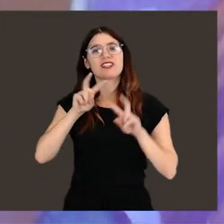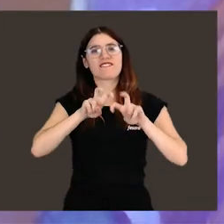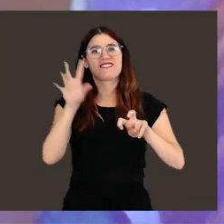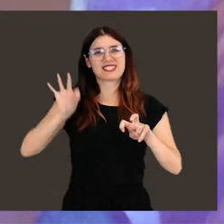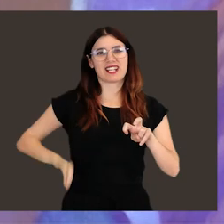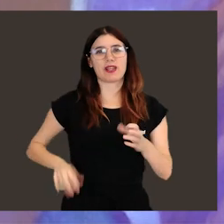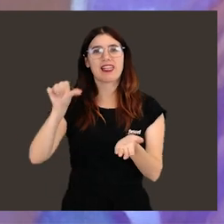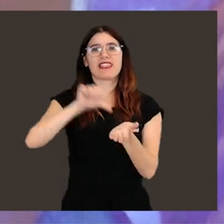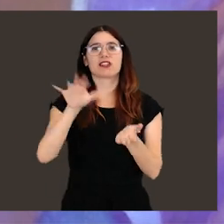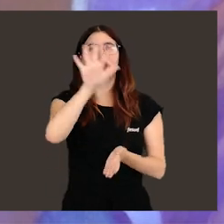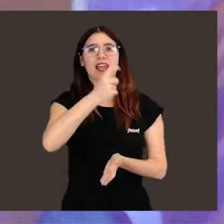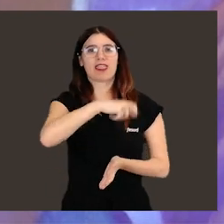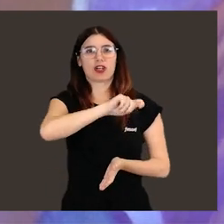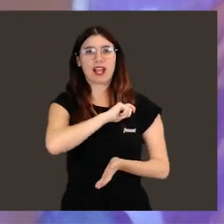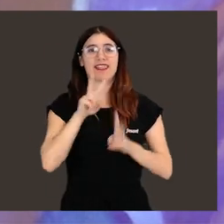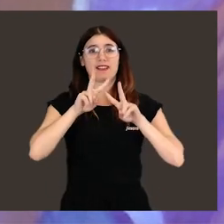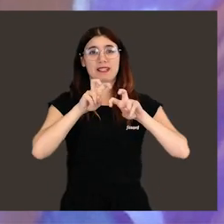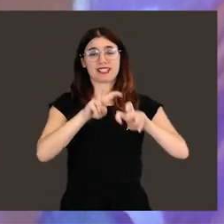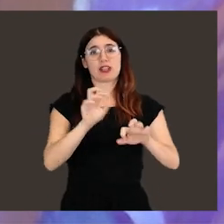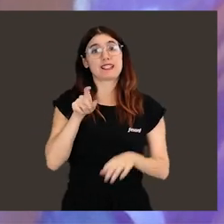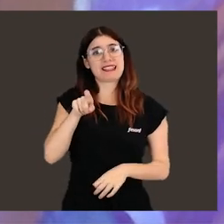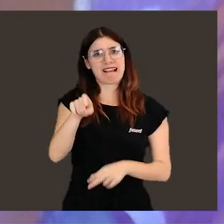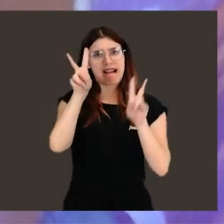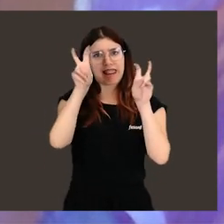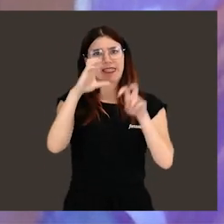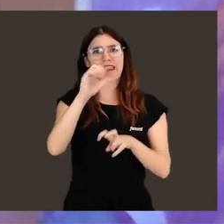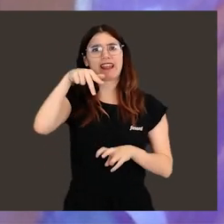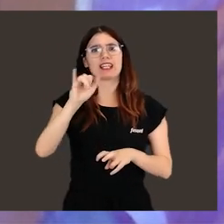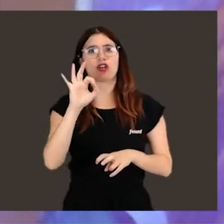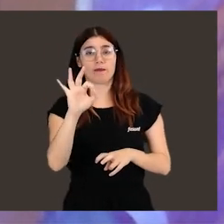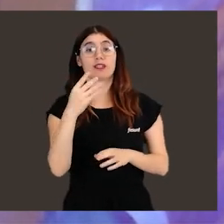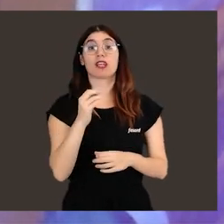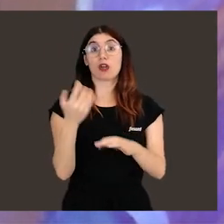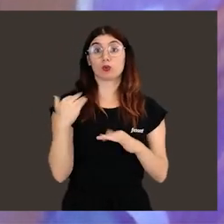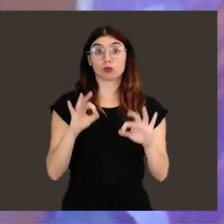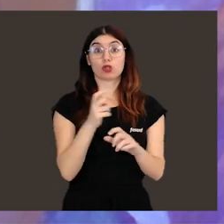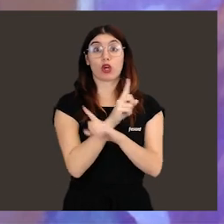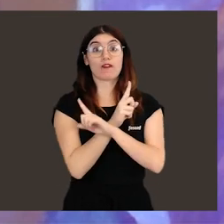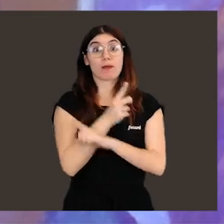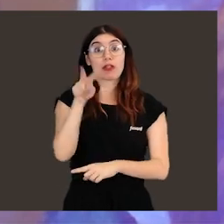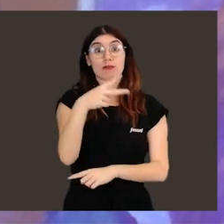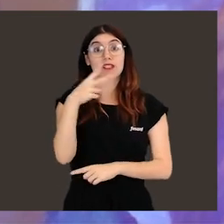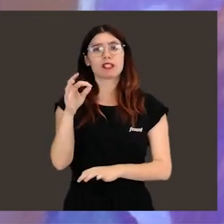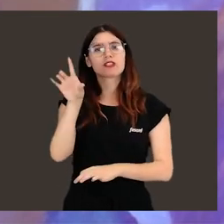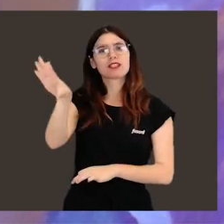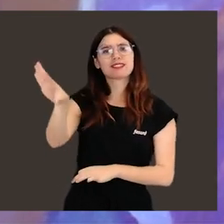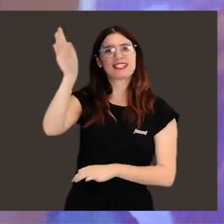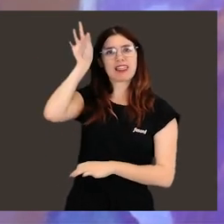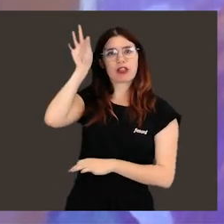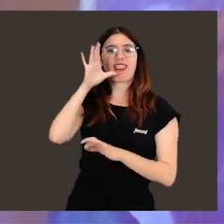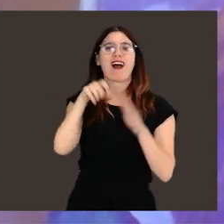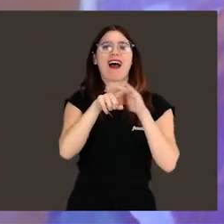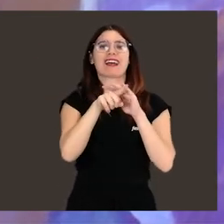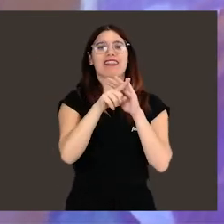Ella es investigadora del Centro Nacional de Investigaciones Oncológicas, el CENIO. En noviembre de 2022